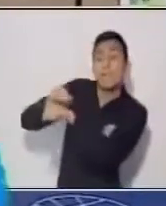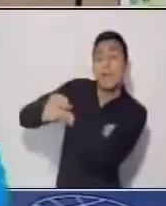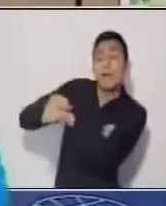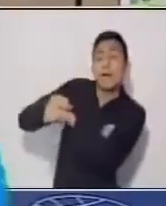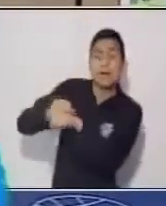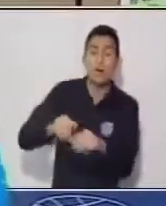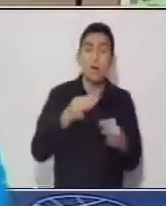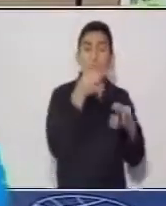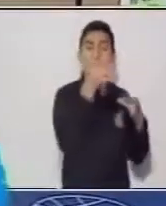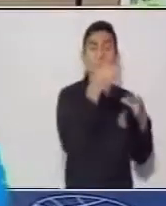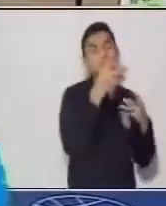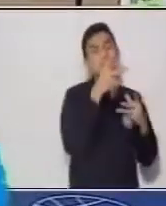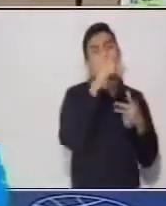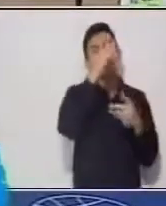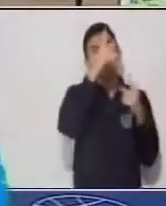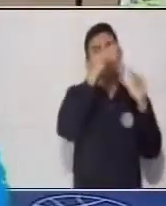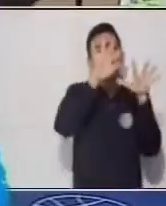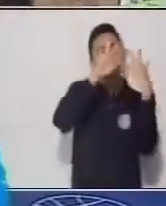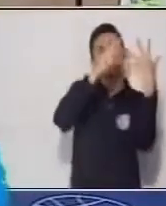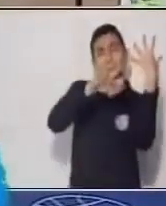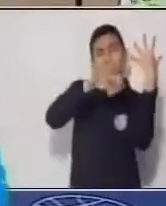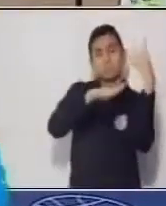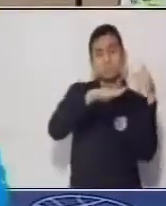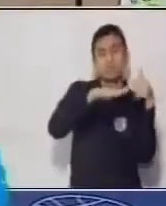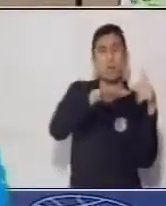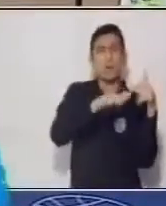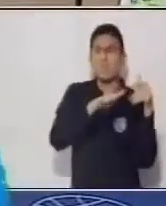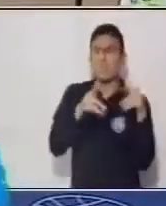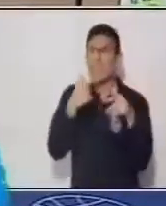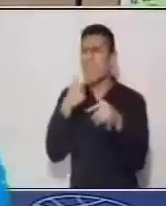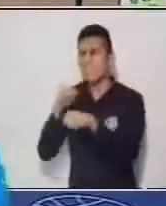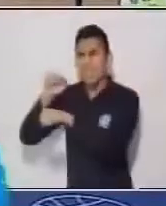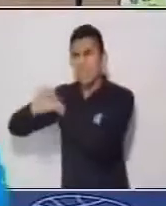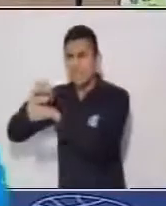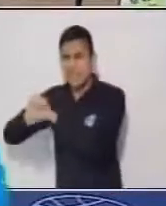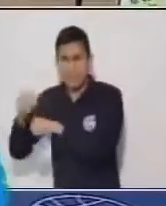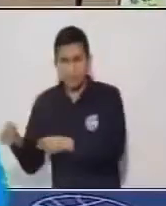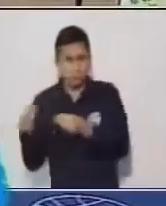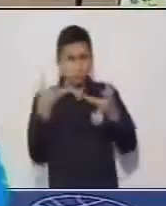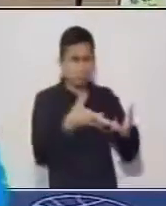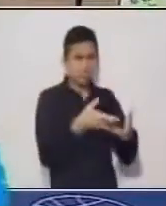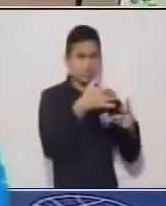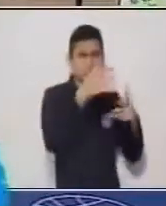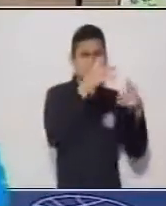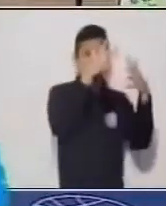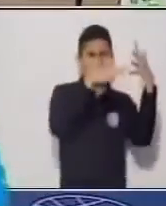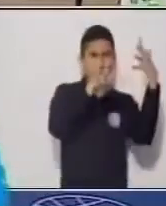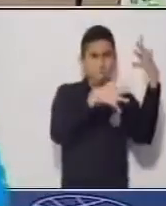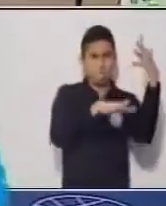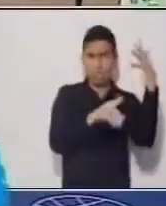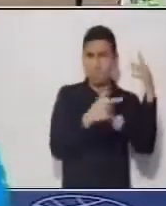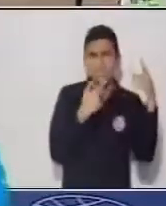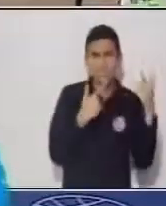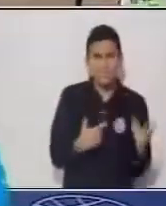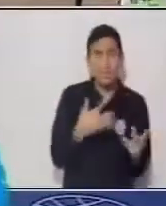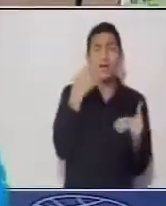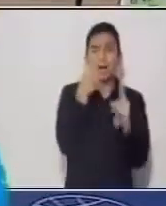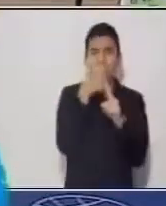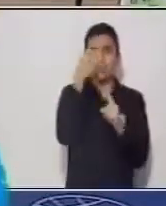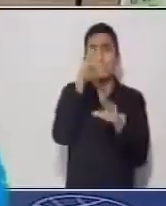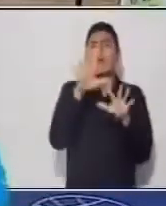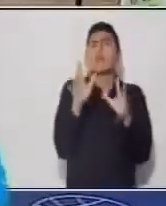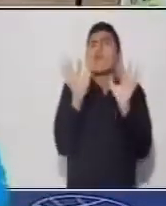van cayendo ¿qué crees tú que le puede decir una piedra a una hoja mientras van cayendo? y qué tipo de